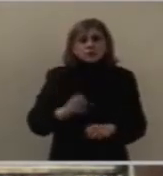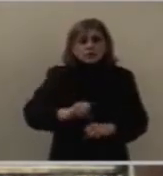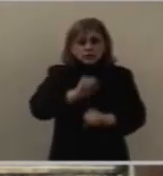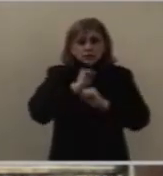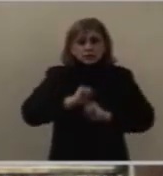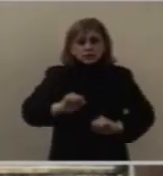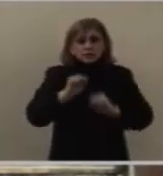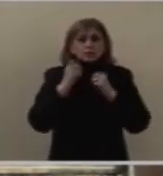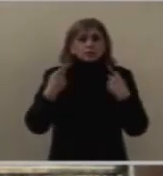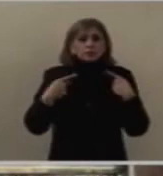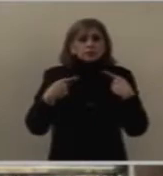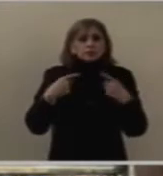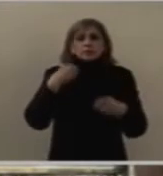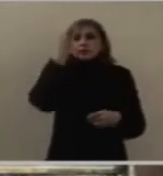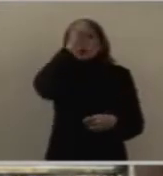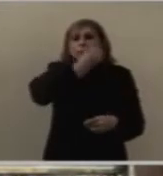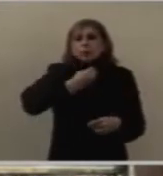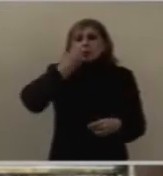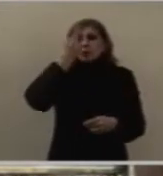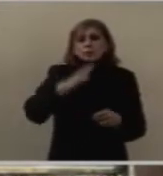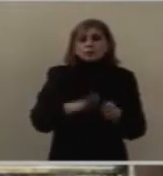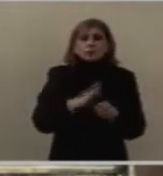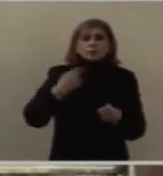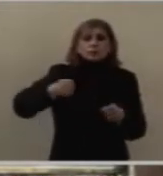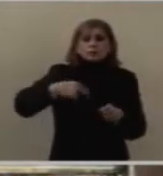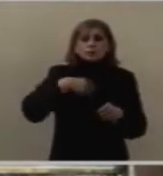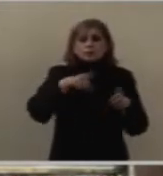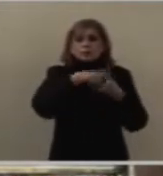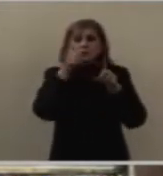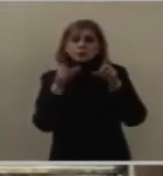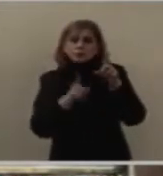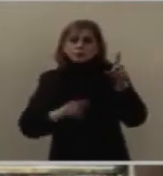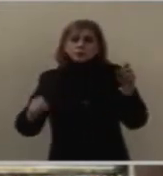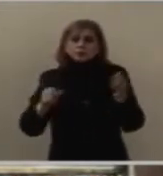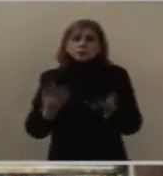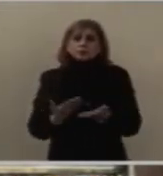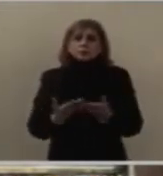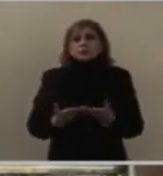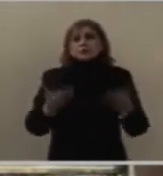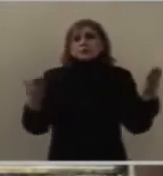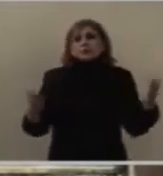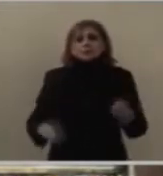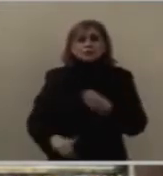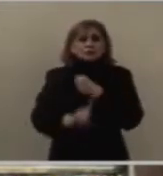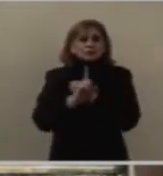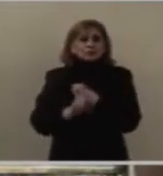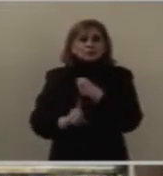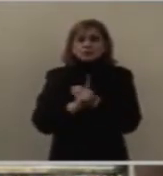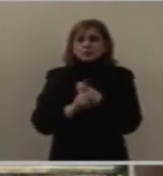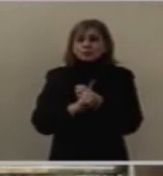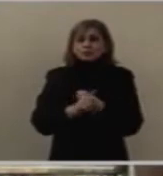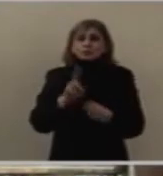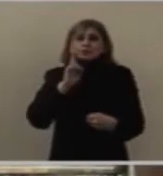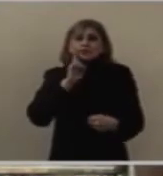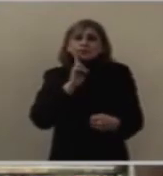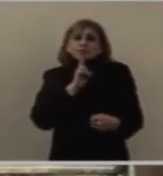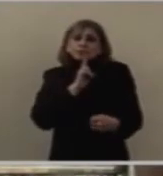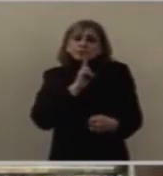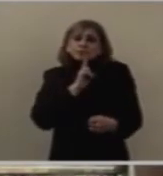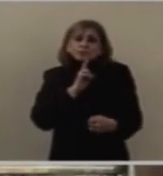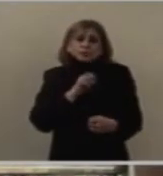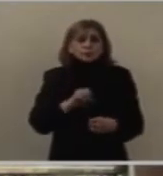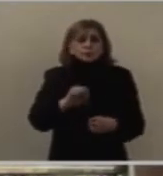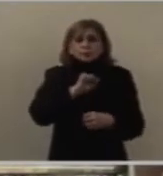pidamos por nuestro país que está convulsionado por tantas noticias y tantos